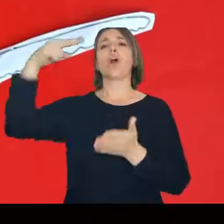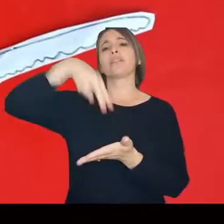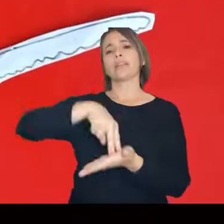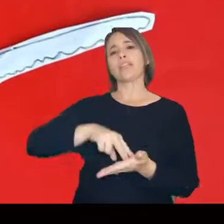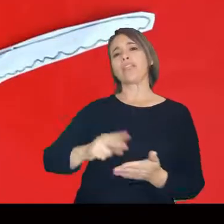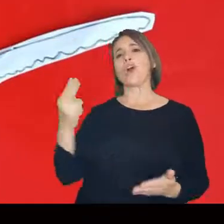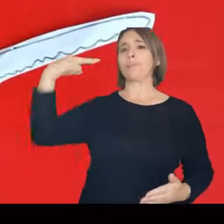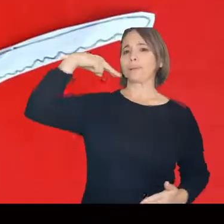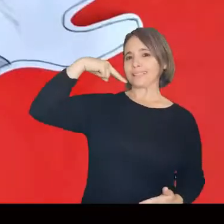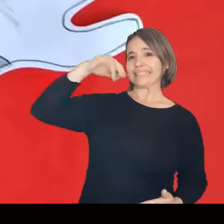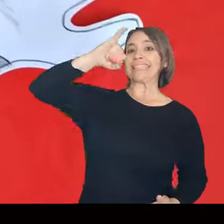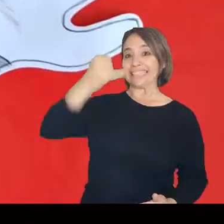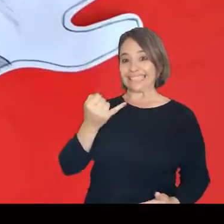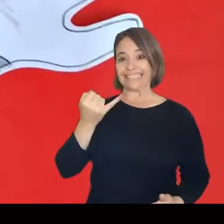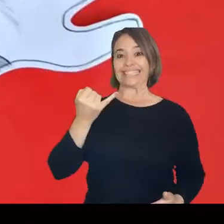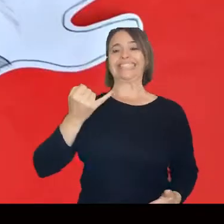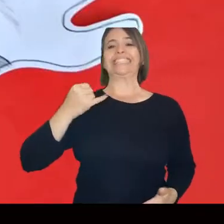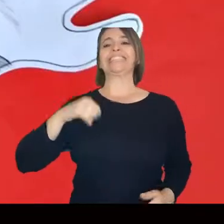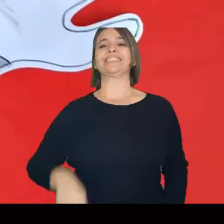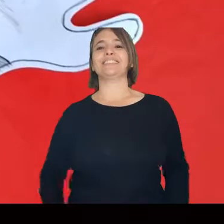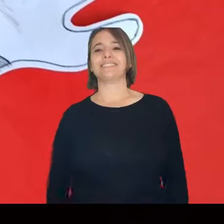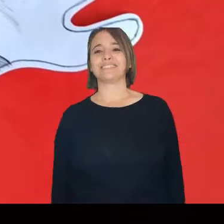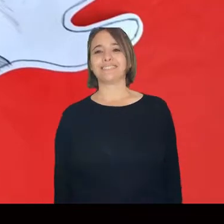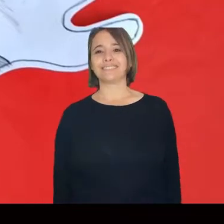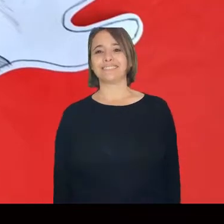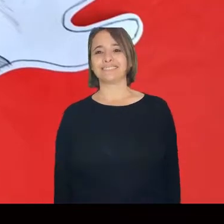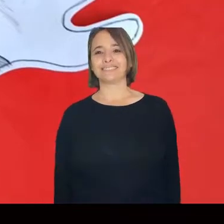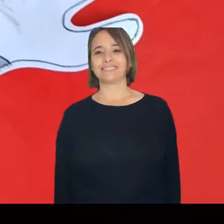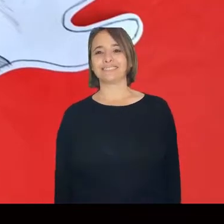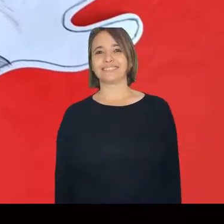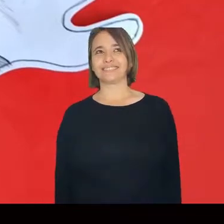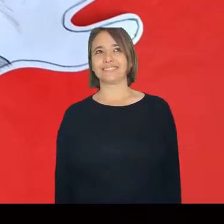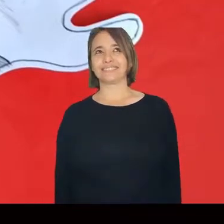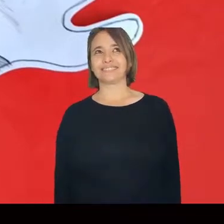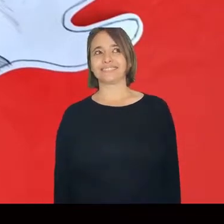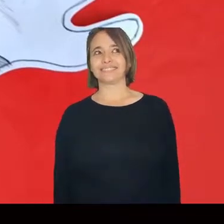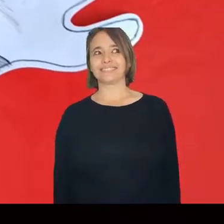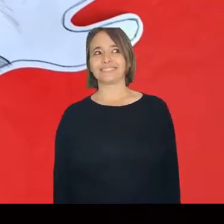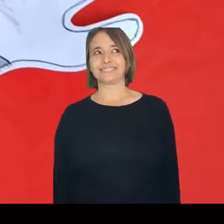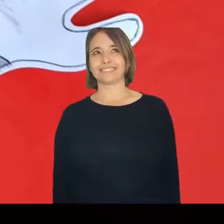Tírame con tenedor